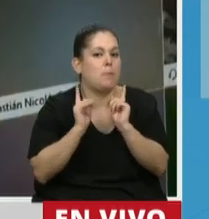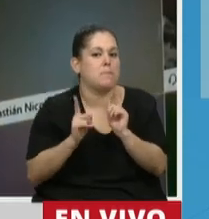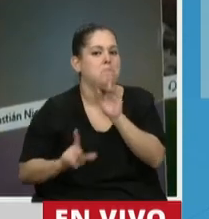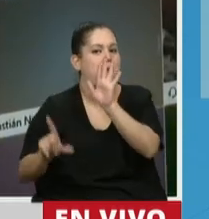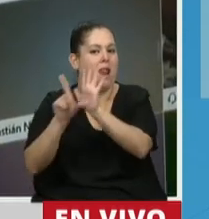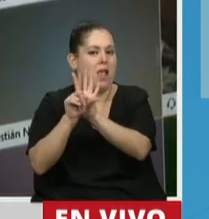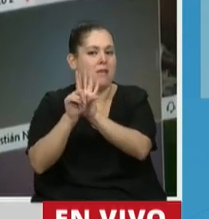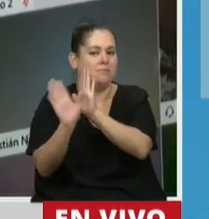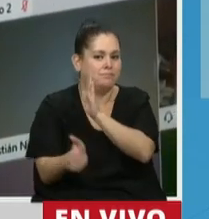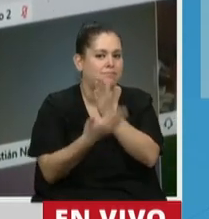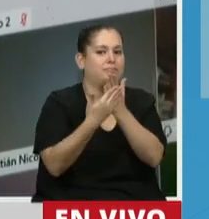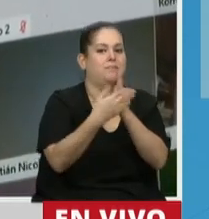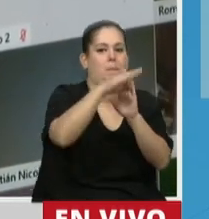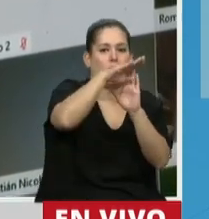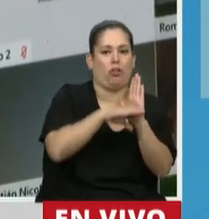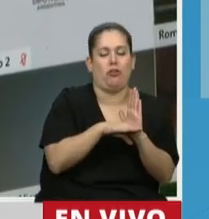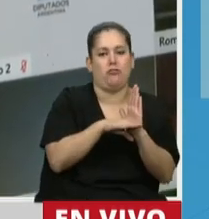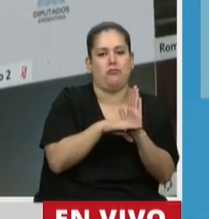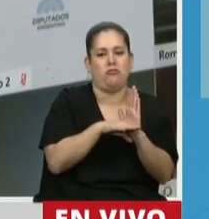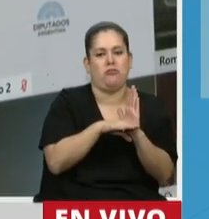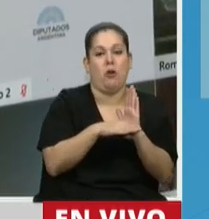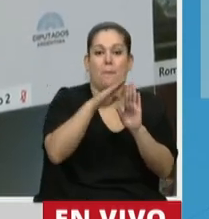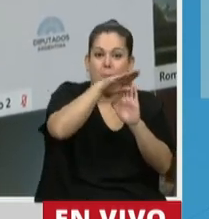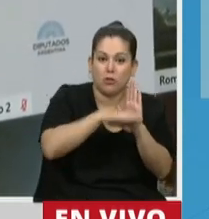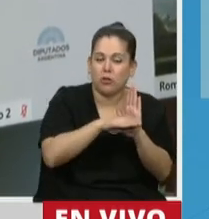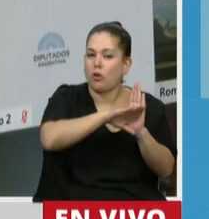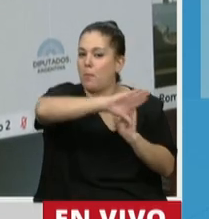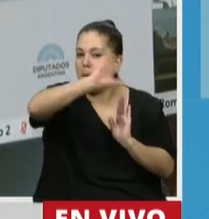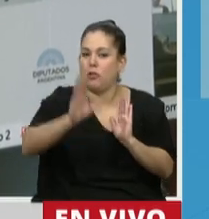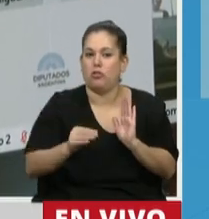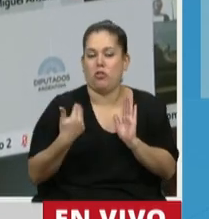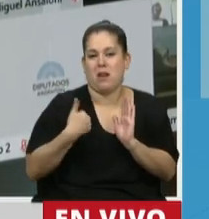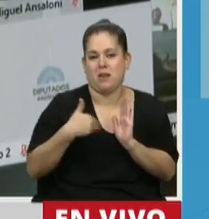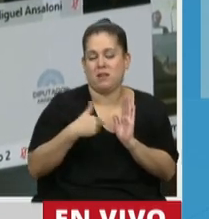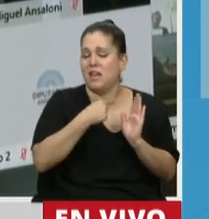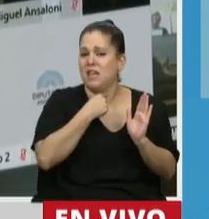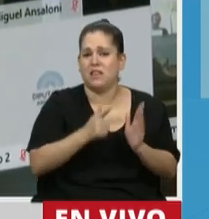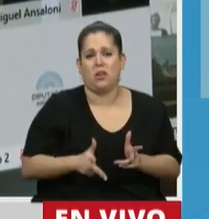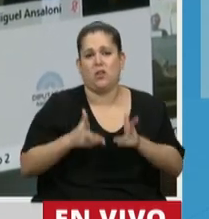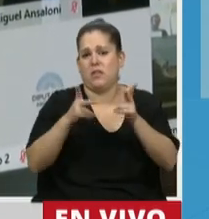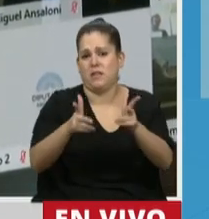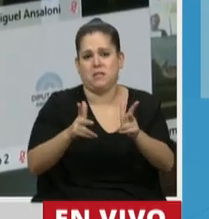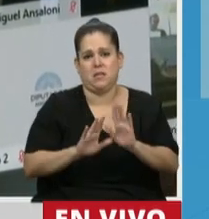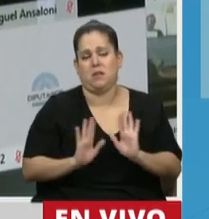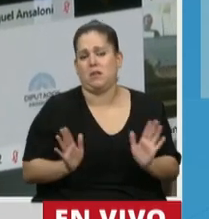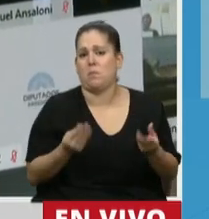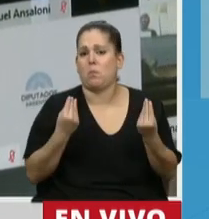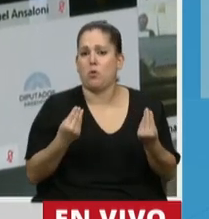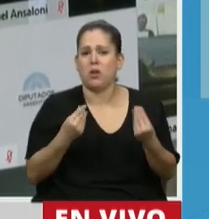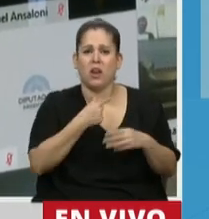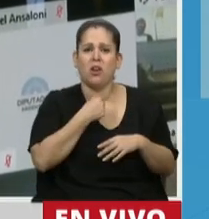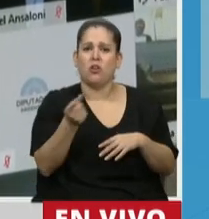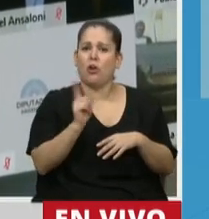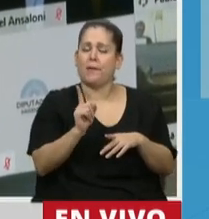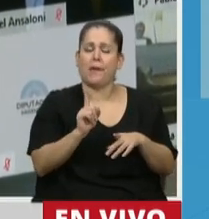y el protocolo debería haber sido aplicable para todo el país. Lo quiero decir, Presidente, porque no quiero dejar